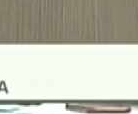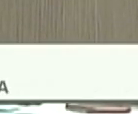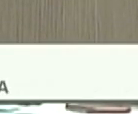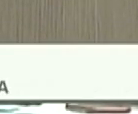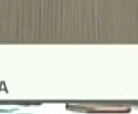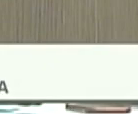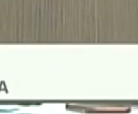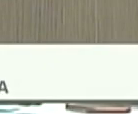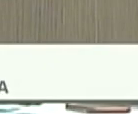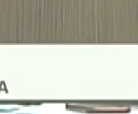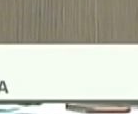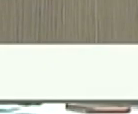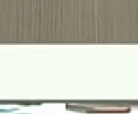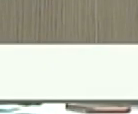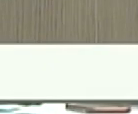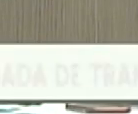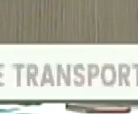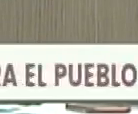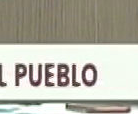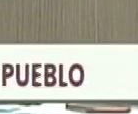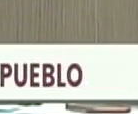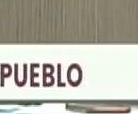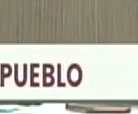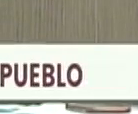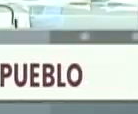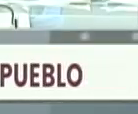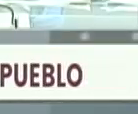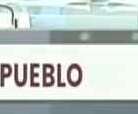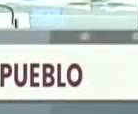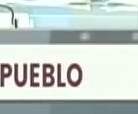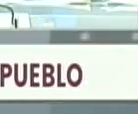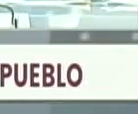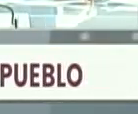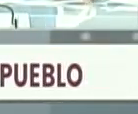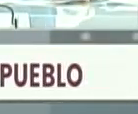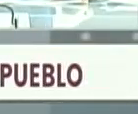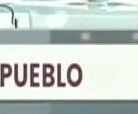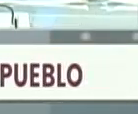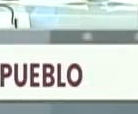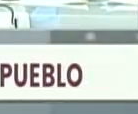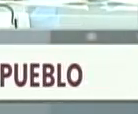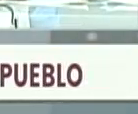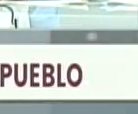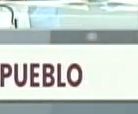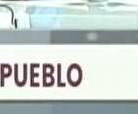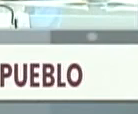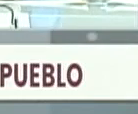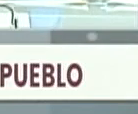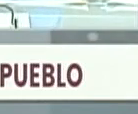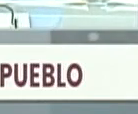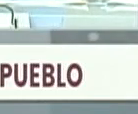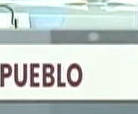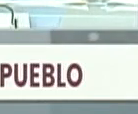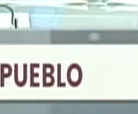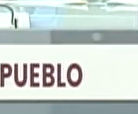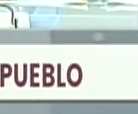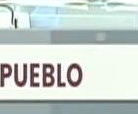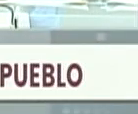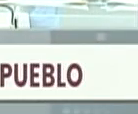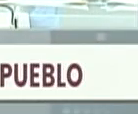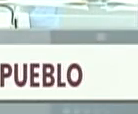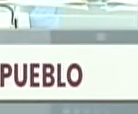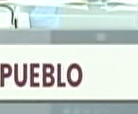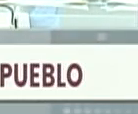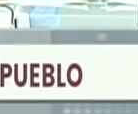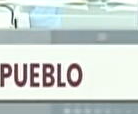derivado del mercado de las pulgas, que ha tenido incluso proyección en otros estados. Bueno, también,